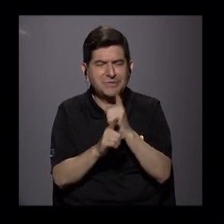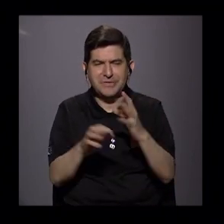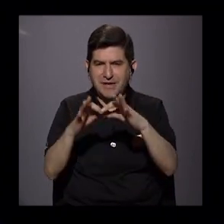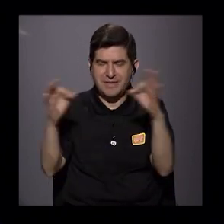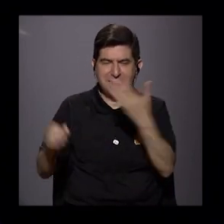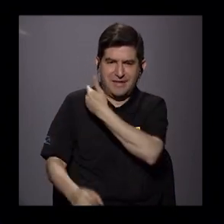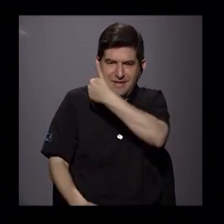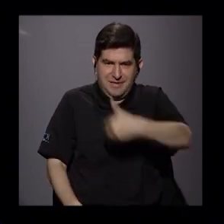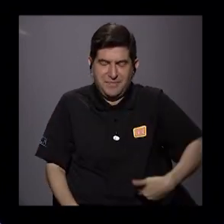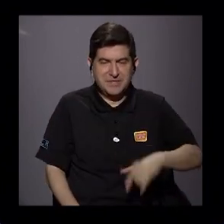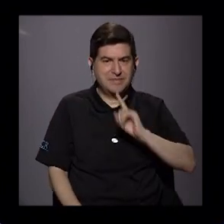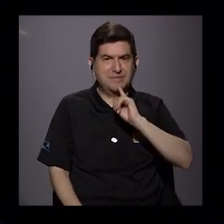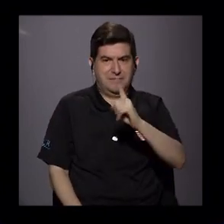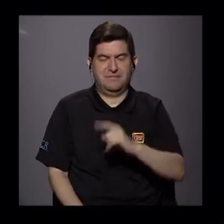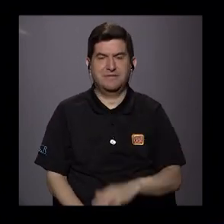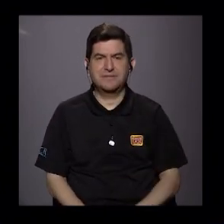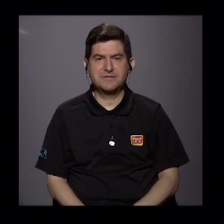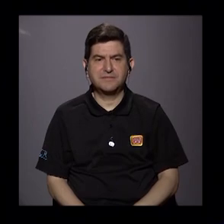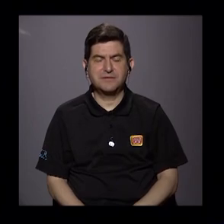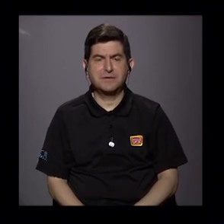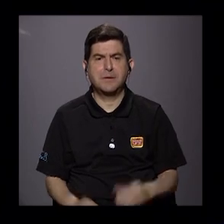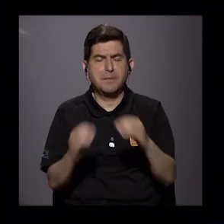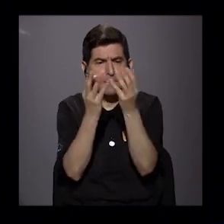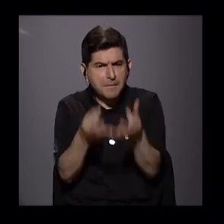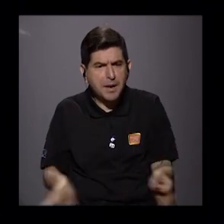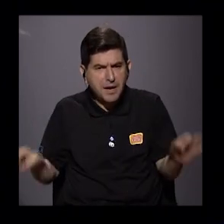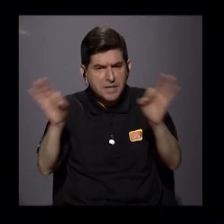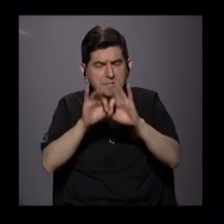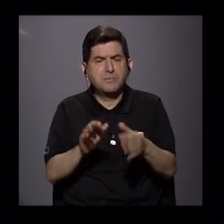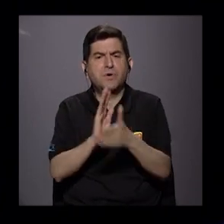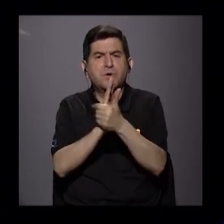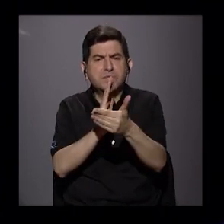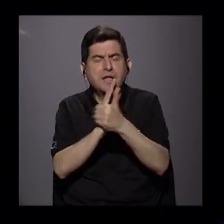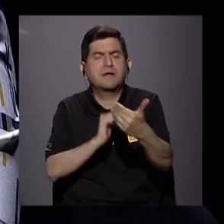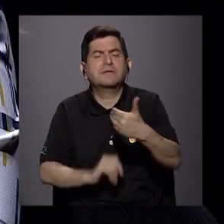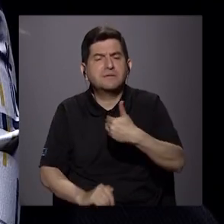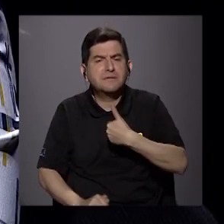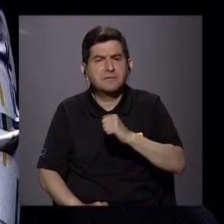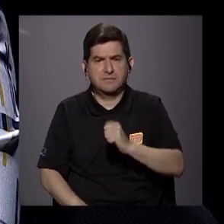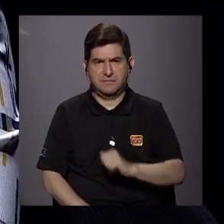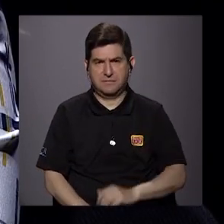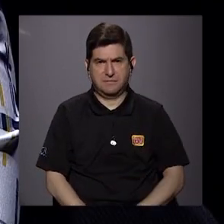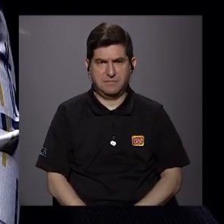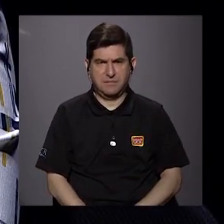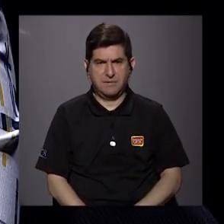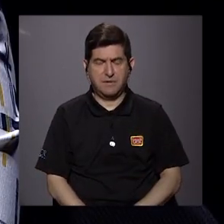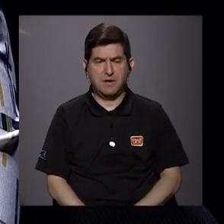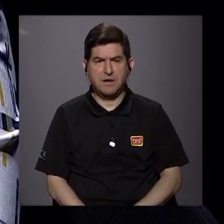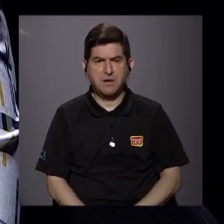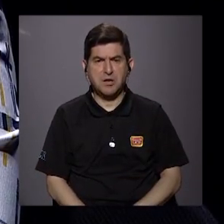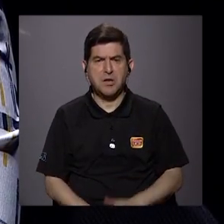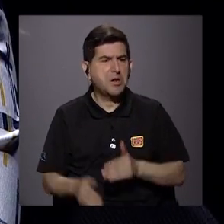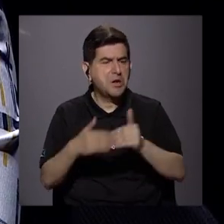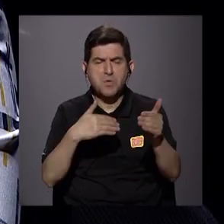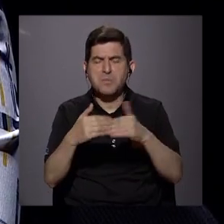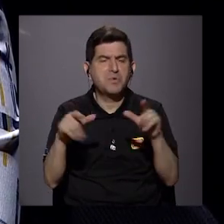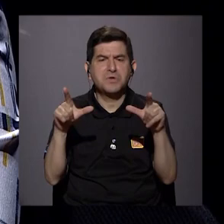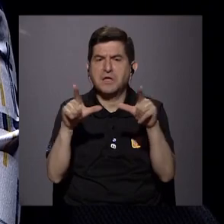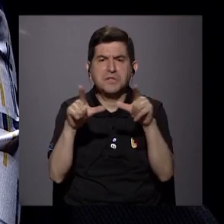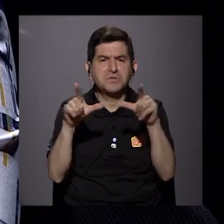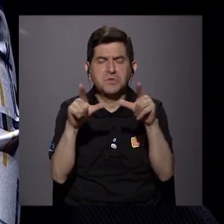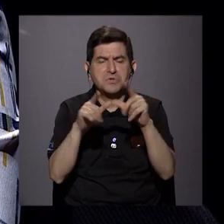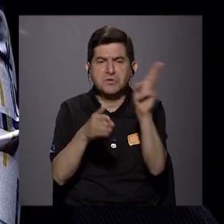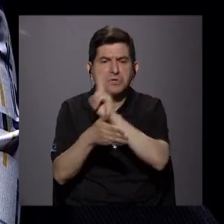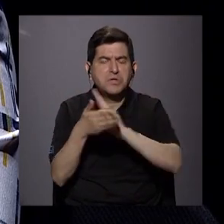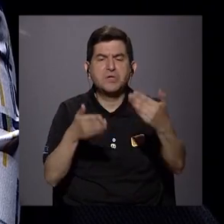presidente cuando decía que eran mucho más importantes las habilidades que se tenían en detrimento, inclusive, de un título universitario.